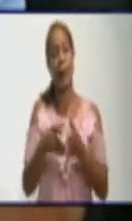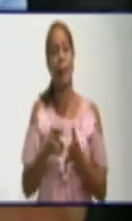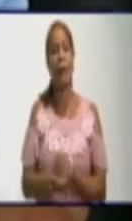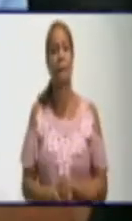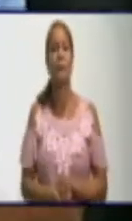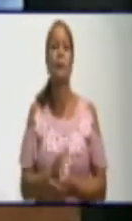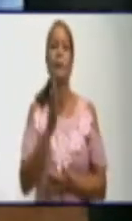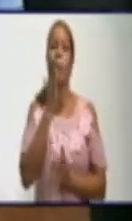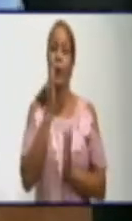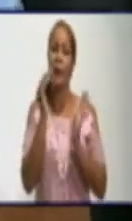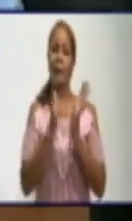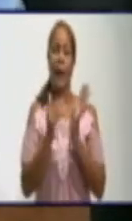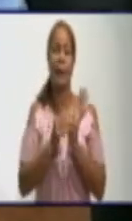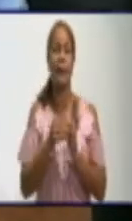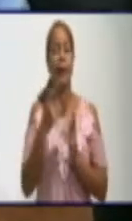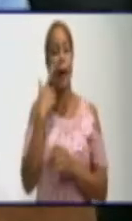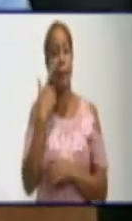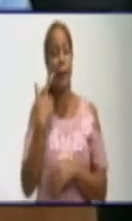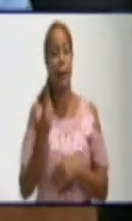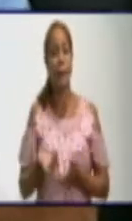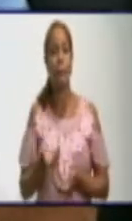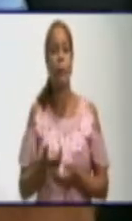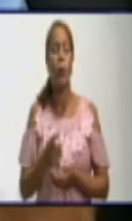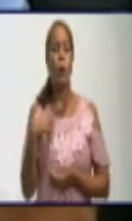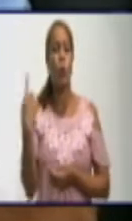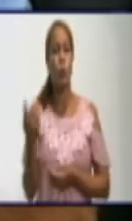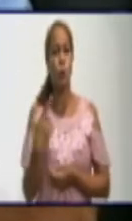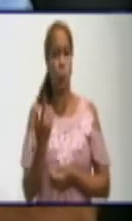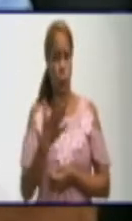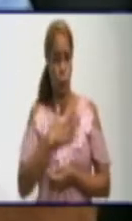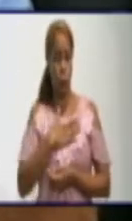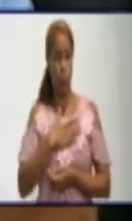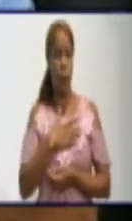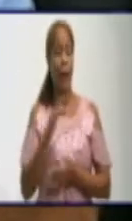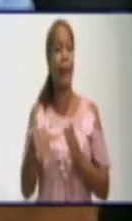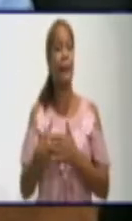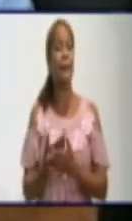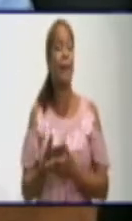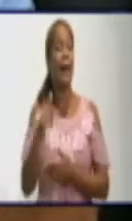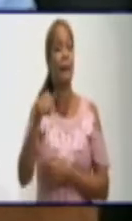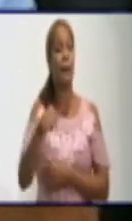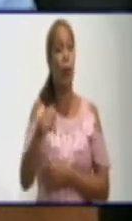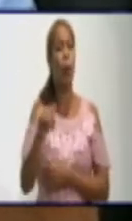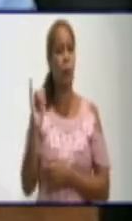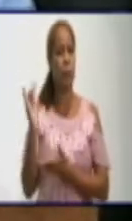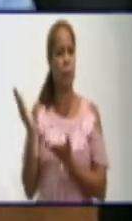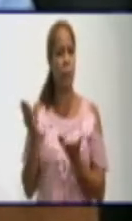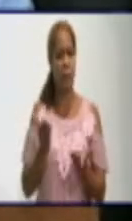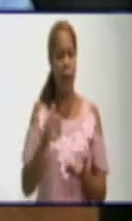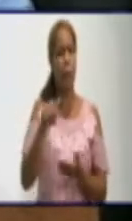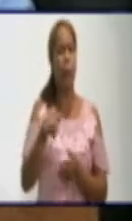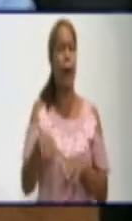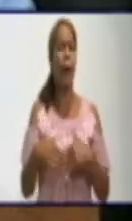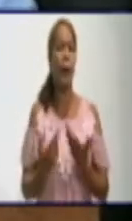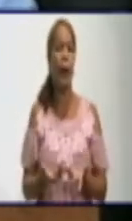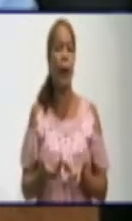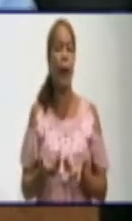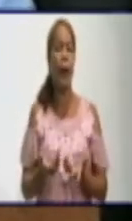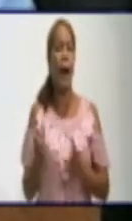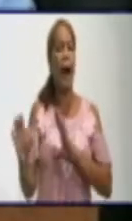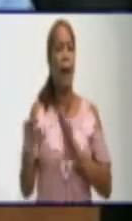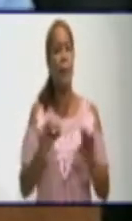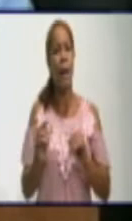Yonel, a ver, nosotros en el día de hoy fuimos convocados acá para dialogar un poco con el pueblo,